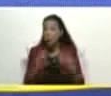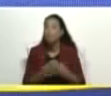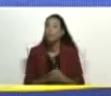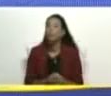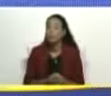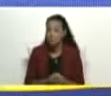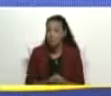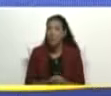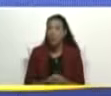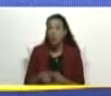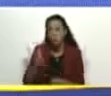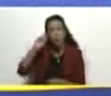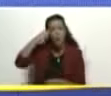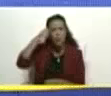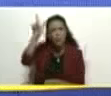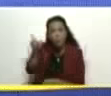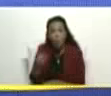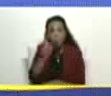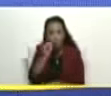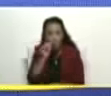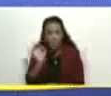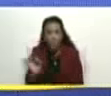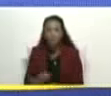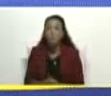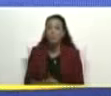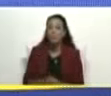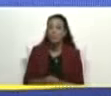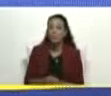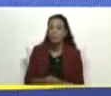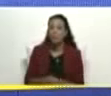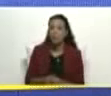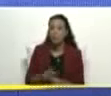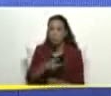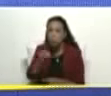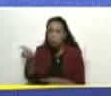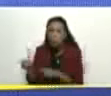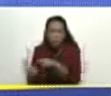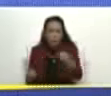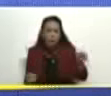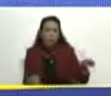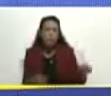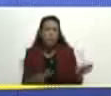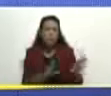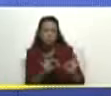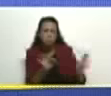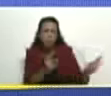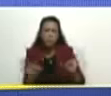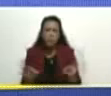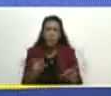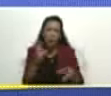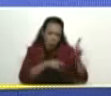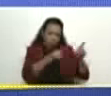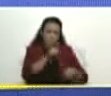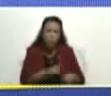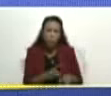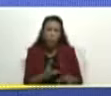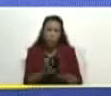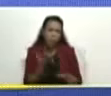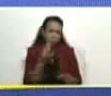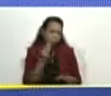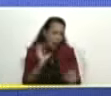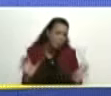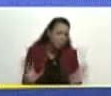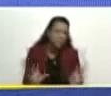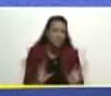los que recordamos Castro Soteldo, Menende Alexis Corredor que estamos